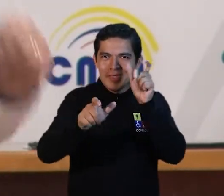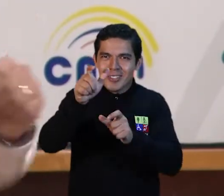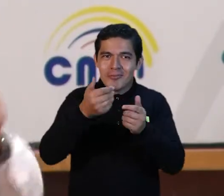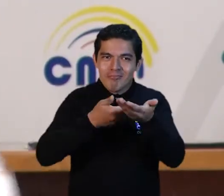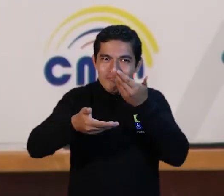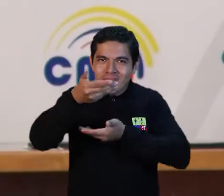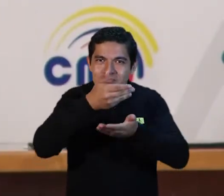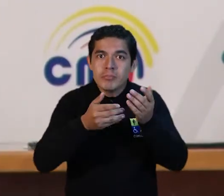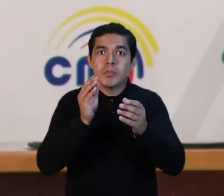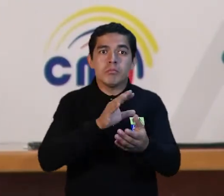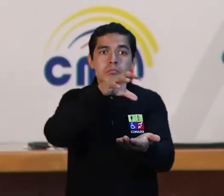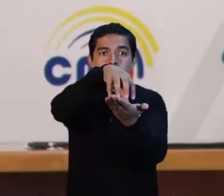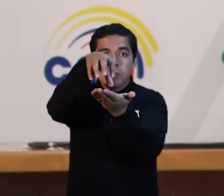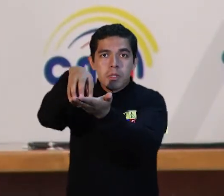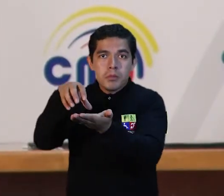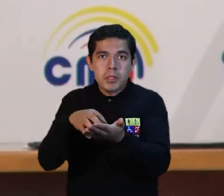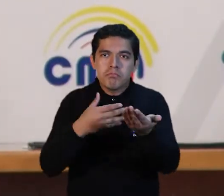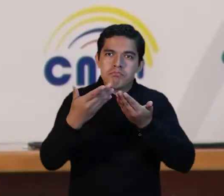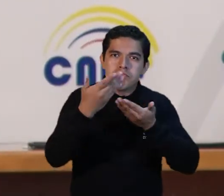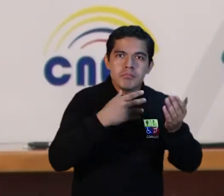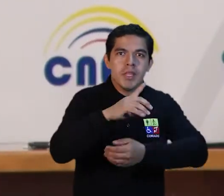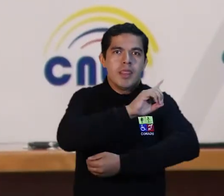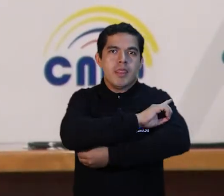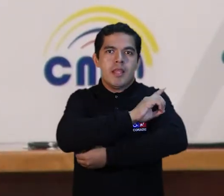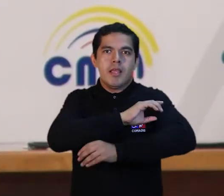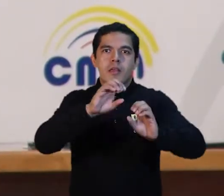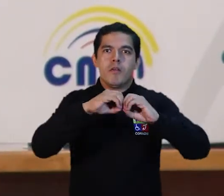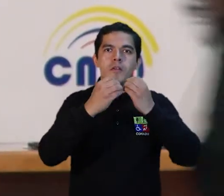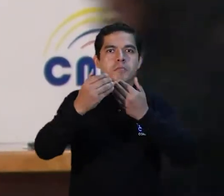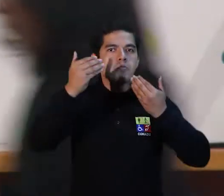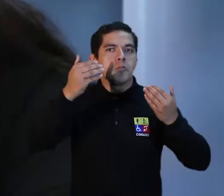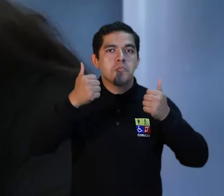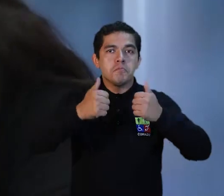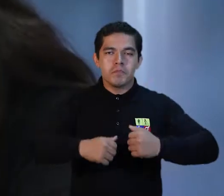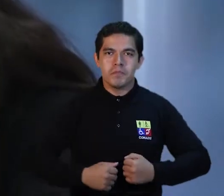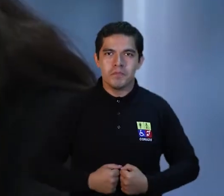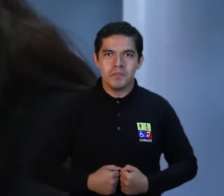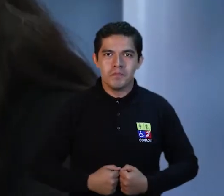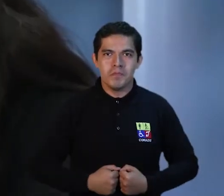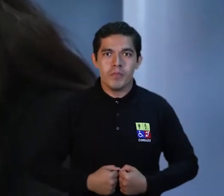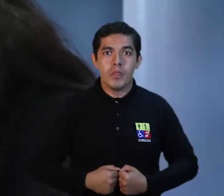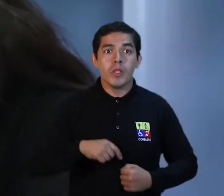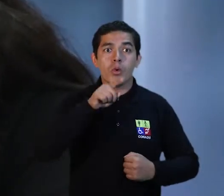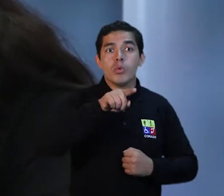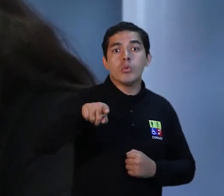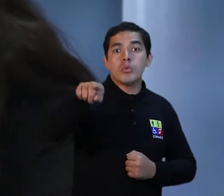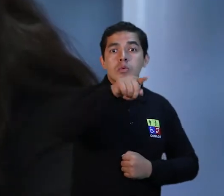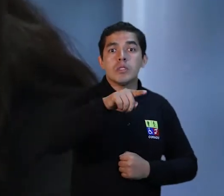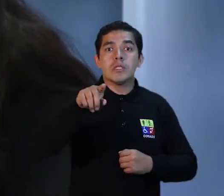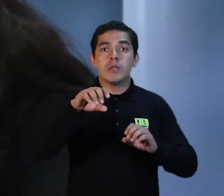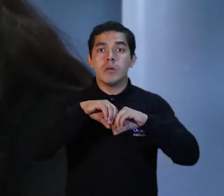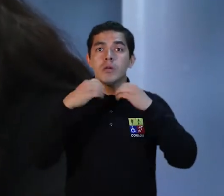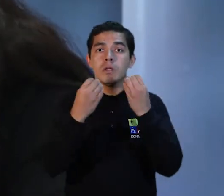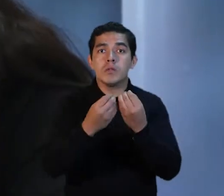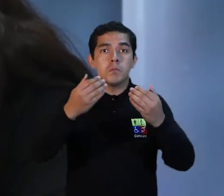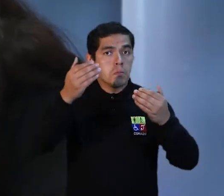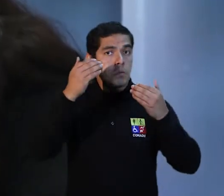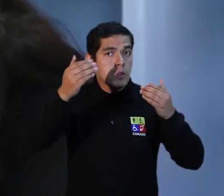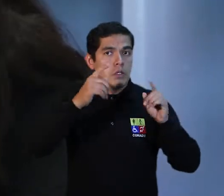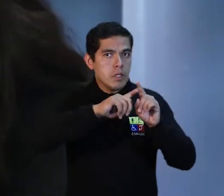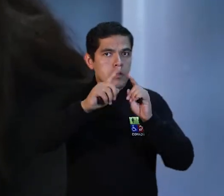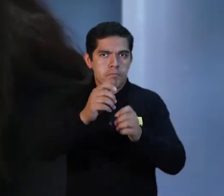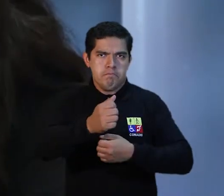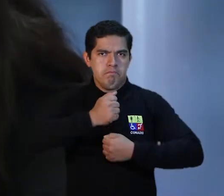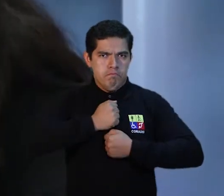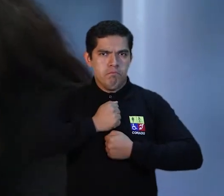y se trabaja en el territorio, y se trabaja con los delegados de las organizaciones políticas. Sean principalmente las organizaciones políticas quienes se